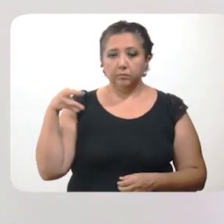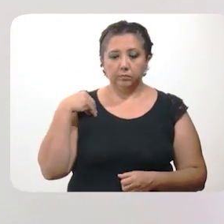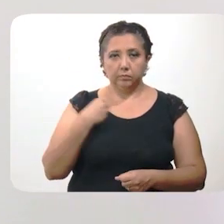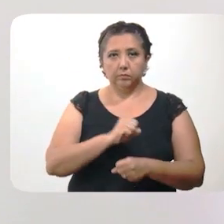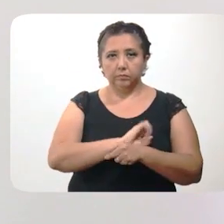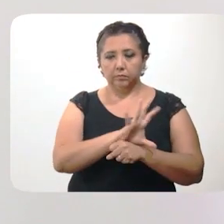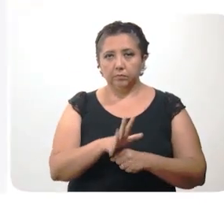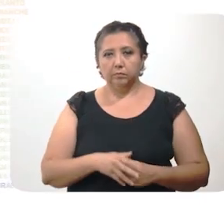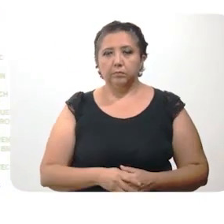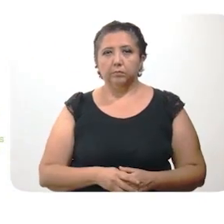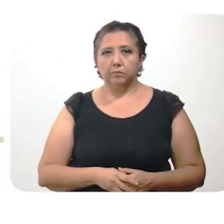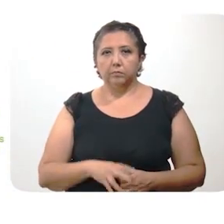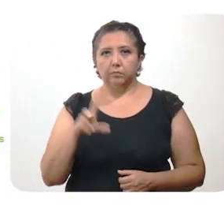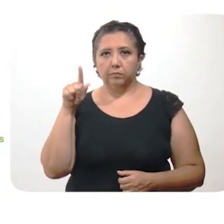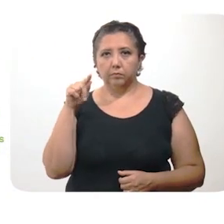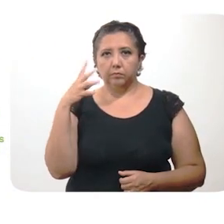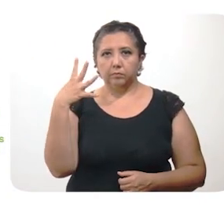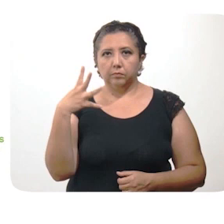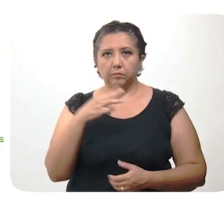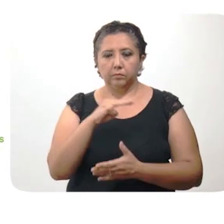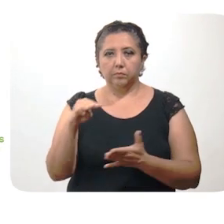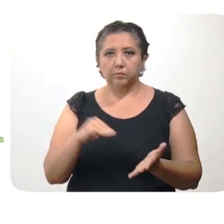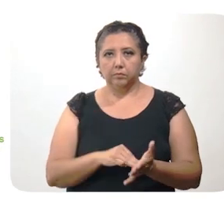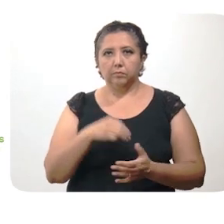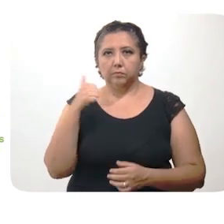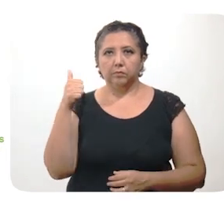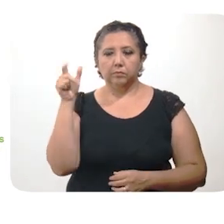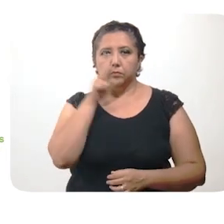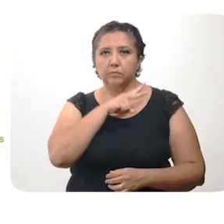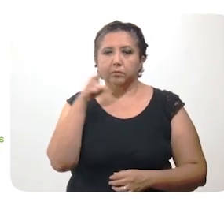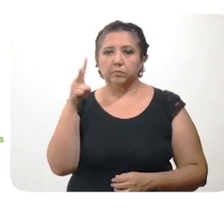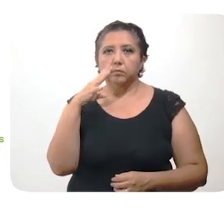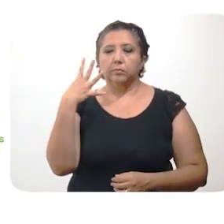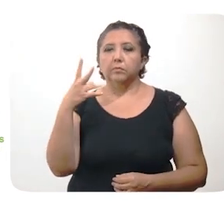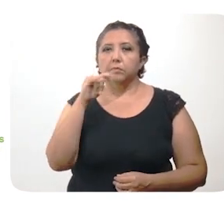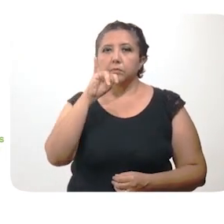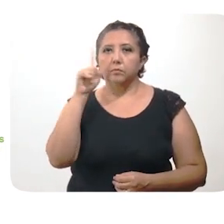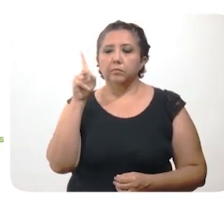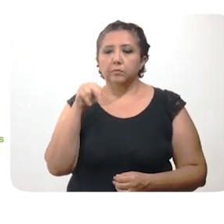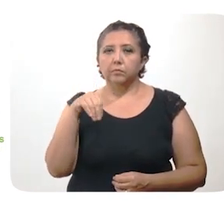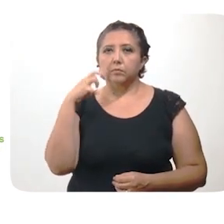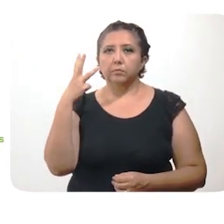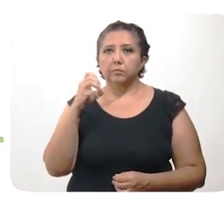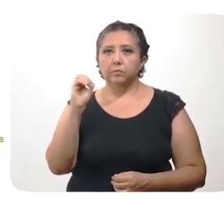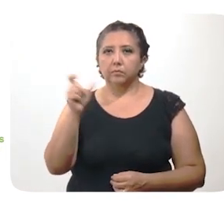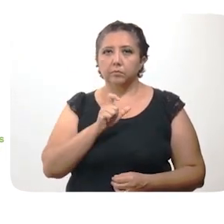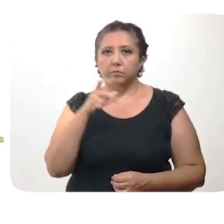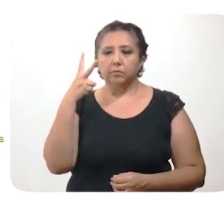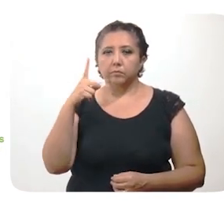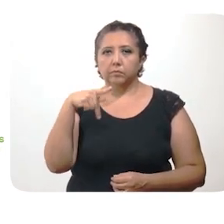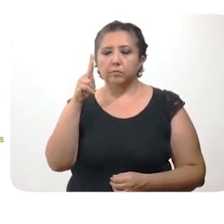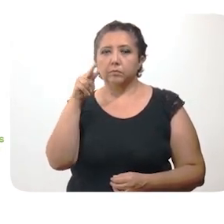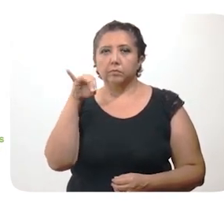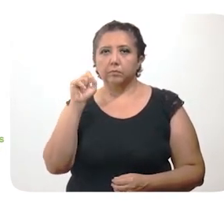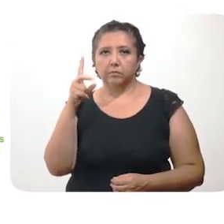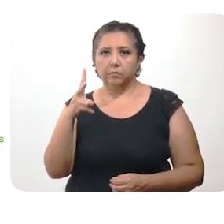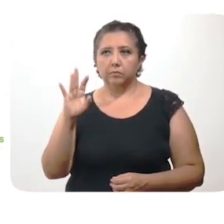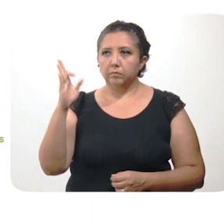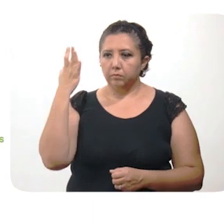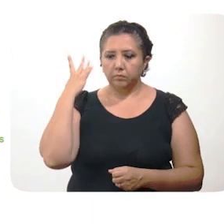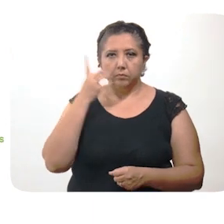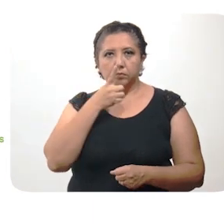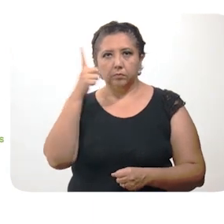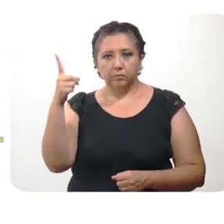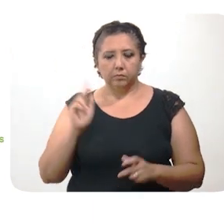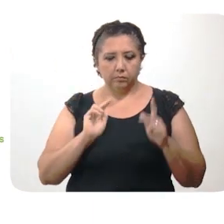coronavirus. 74 en Mérida, 6 en Valladolid, 4 en Tisimín, 3 en Oshkouskab, 2 en Canasín y 2 en Foráneos,